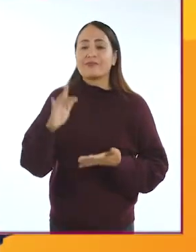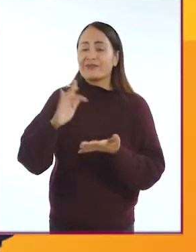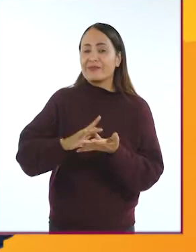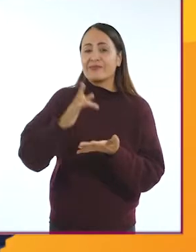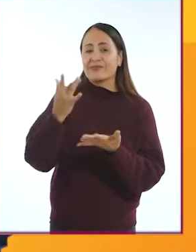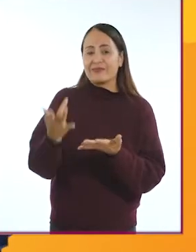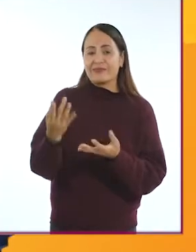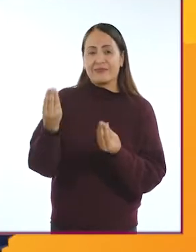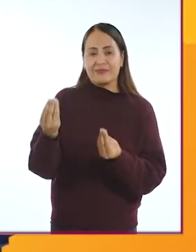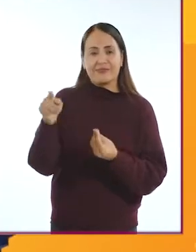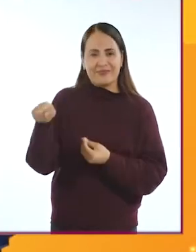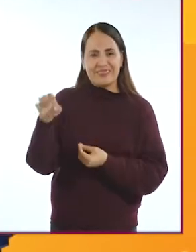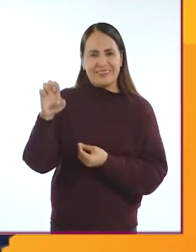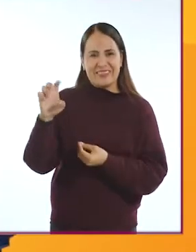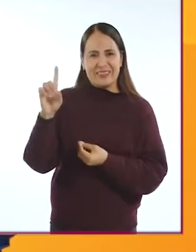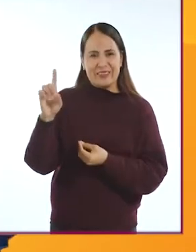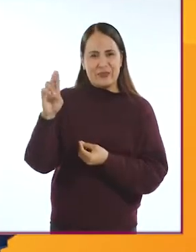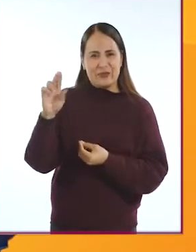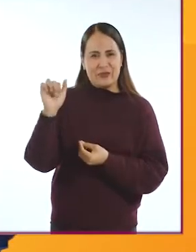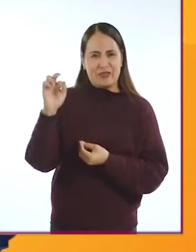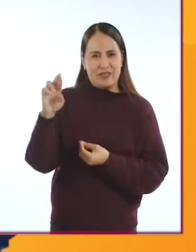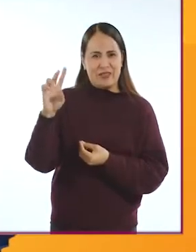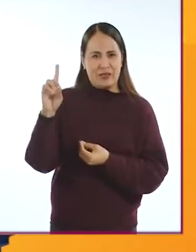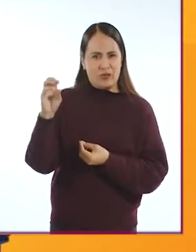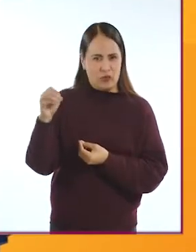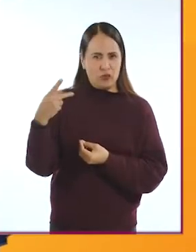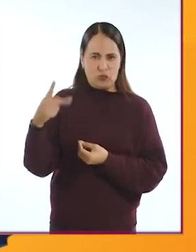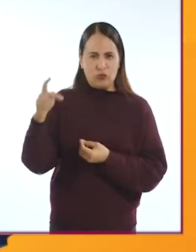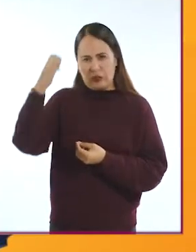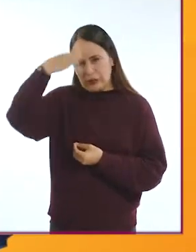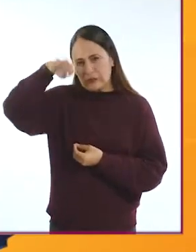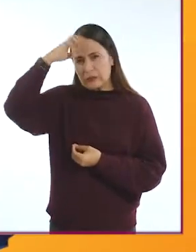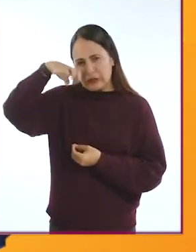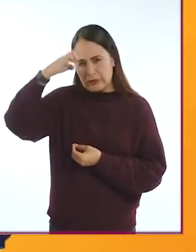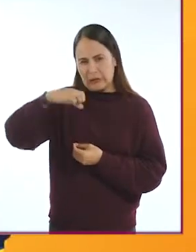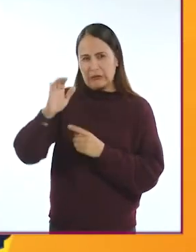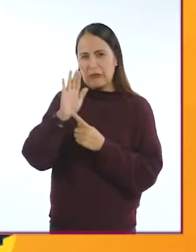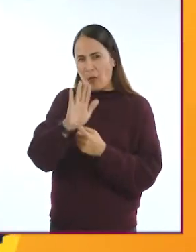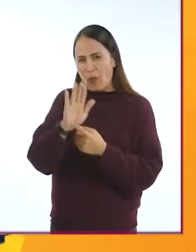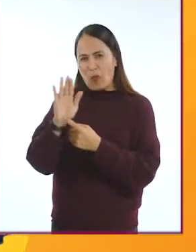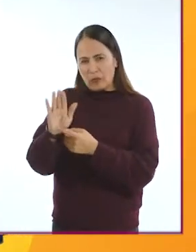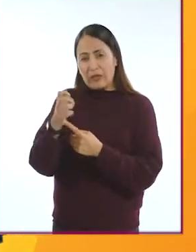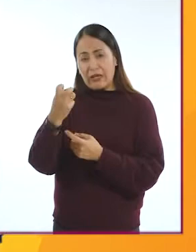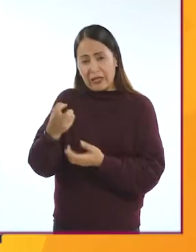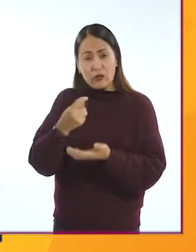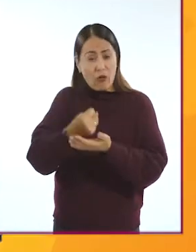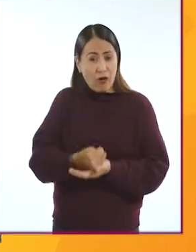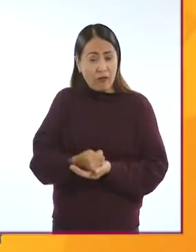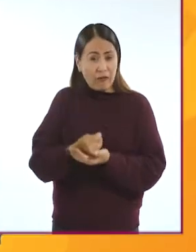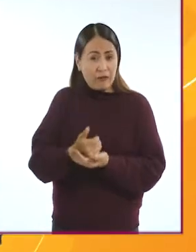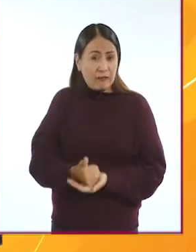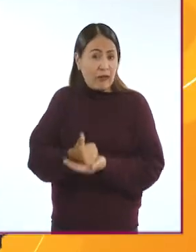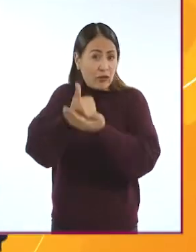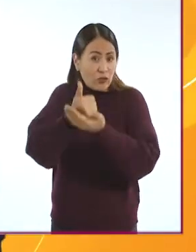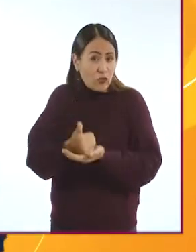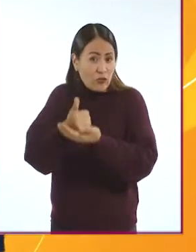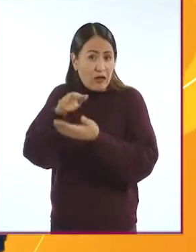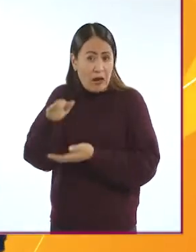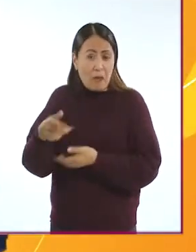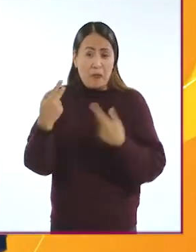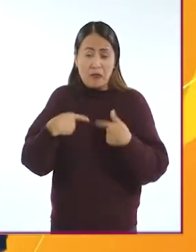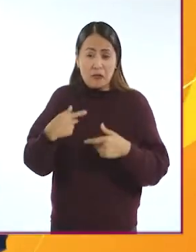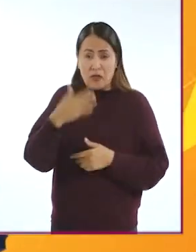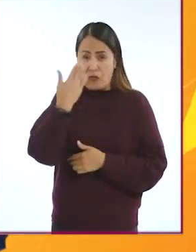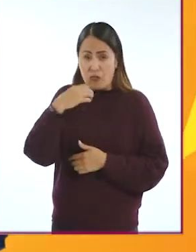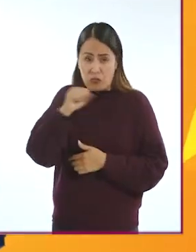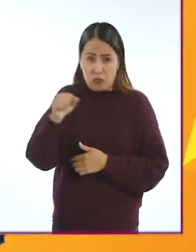Muchas gracias, Eduardo, por compartirnos su experiencia. Como ves, tecnologías asistivas surgieron para apoyar a gente tan talentosa como